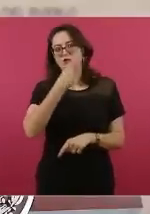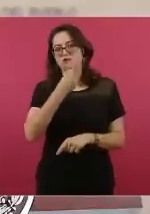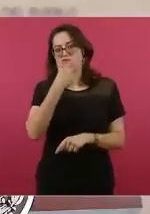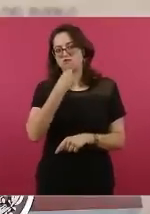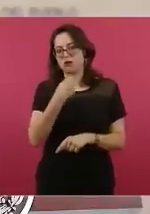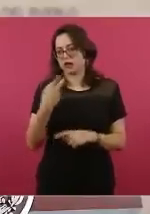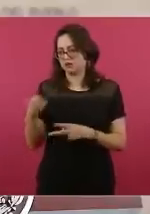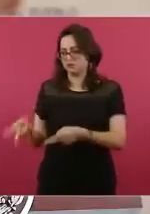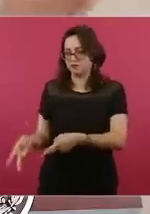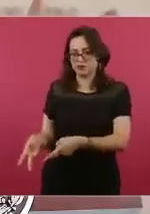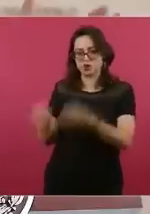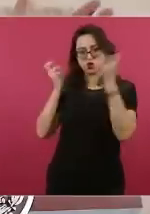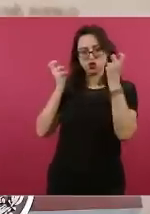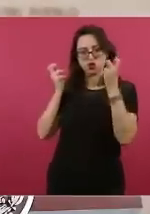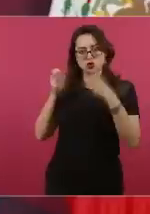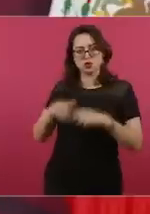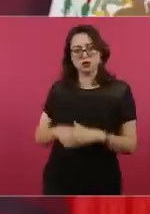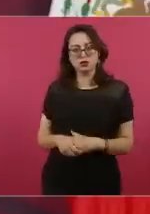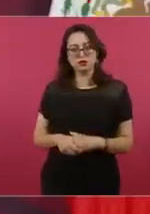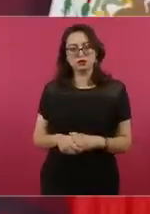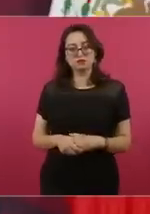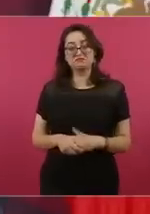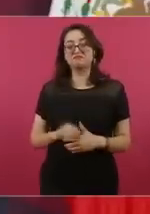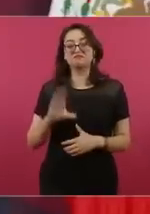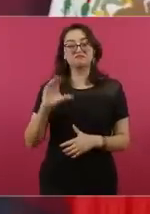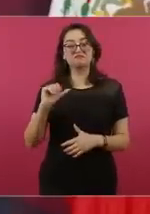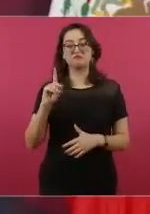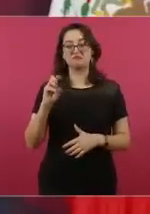¿No quiere ayudar a Calderón?